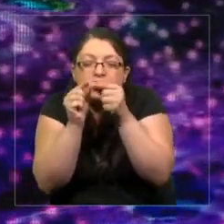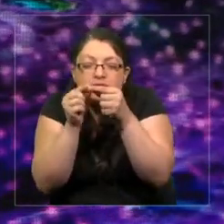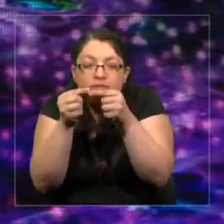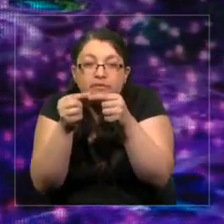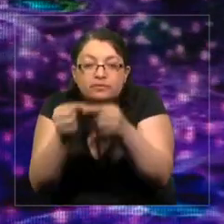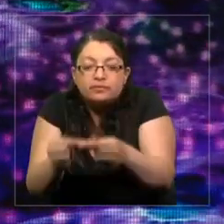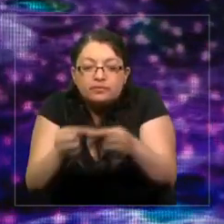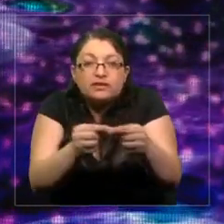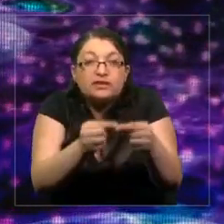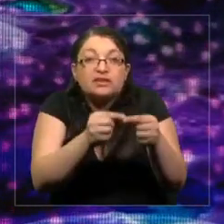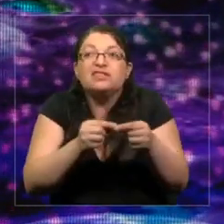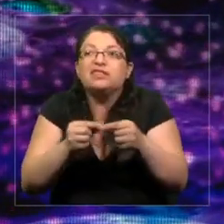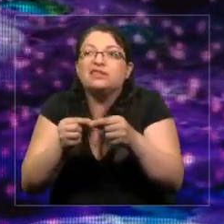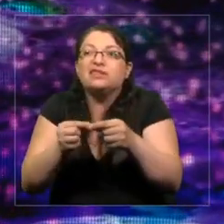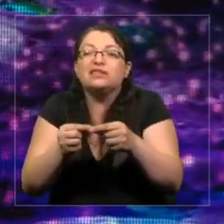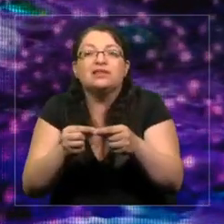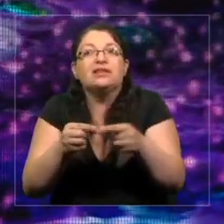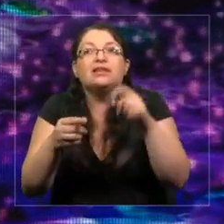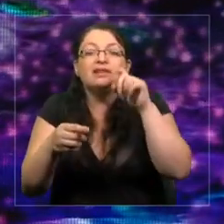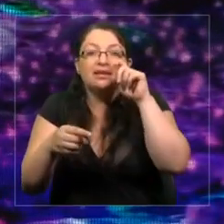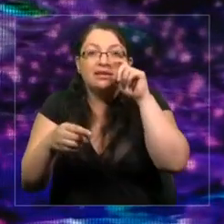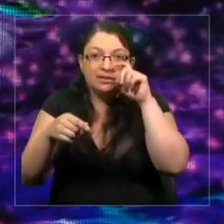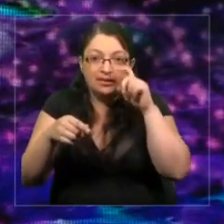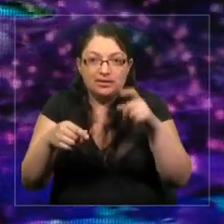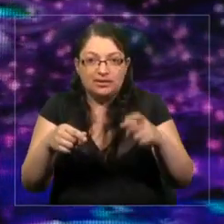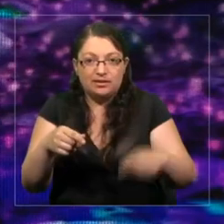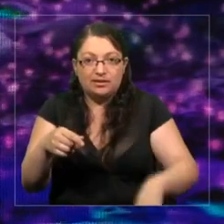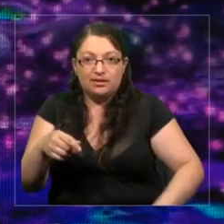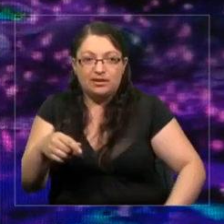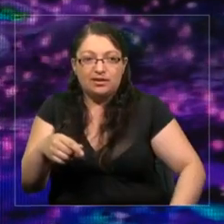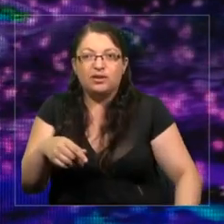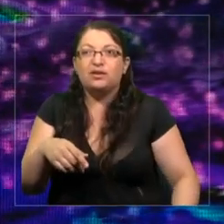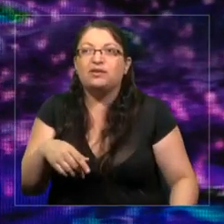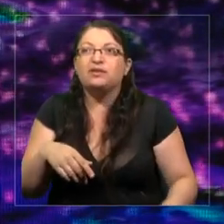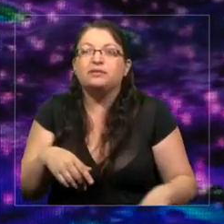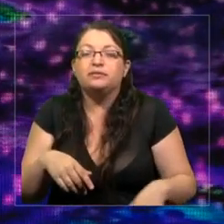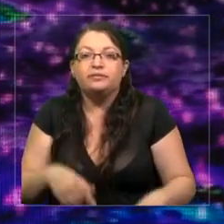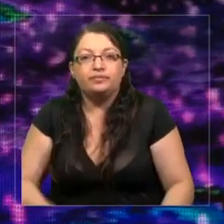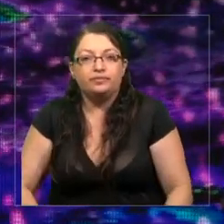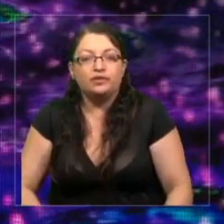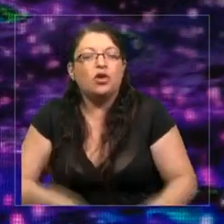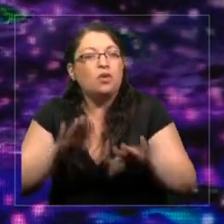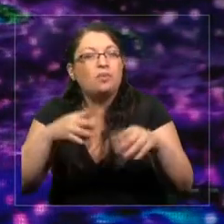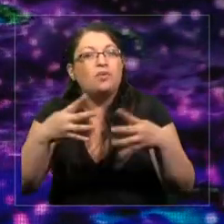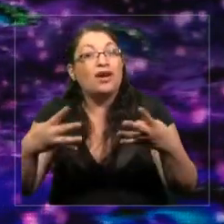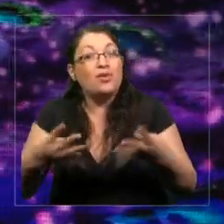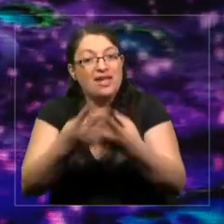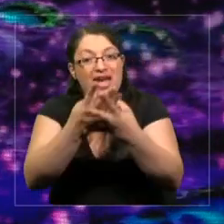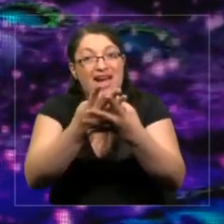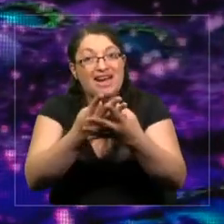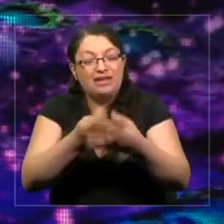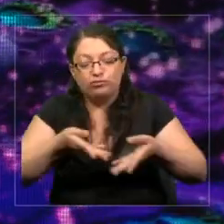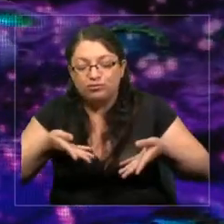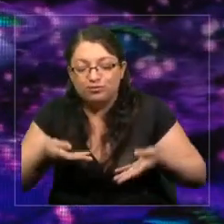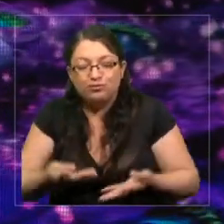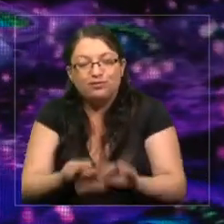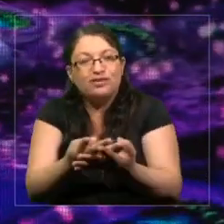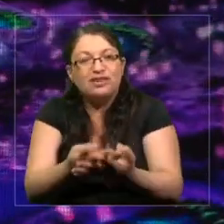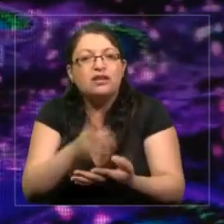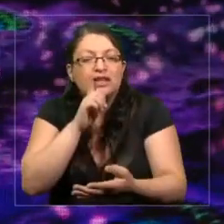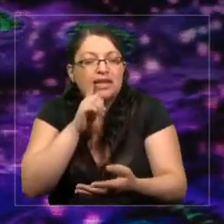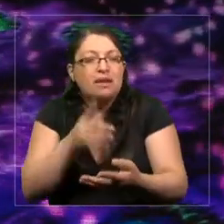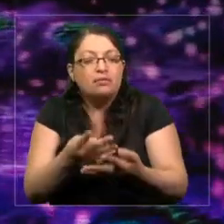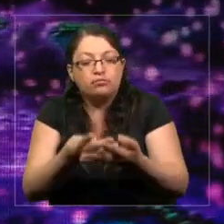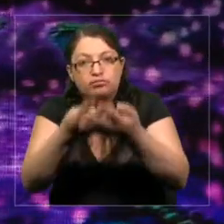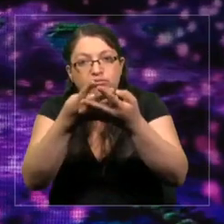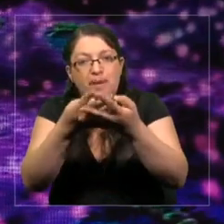porque se parten al jalar una red y tienen más biomasa que los animales en los